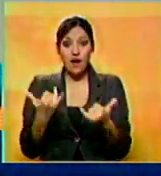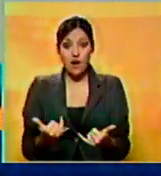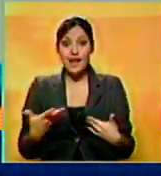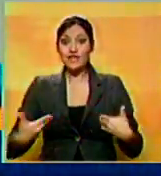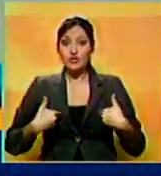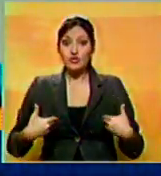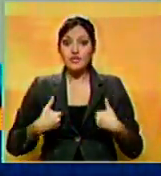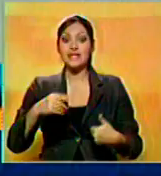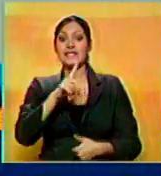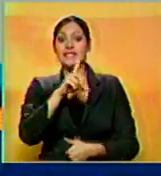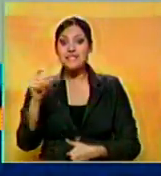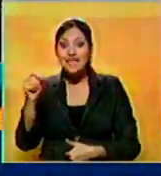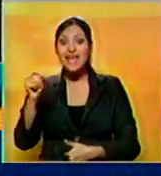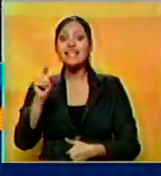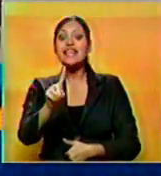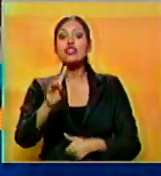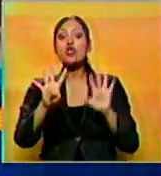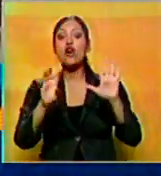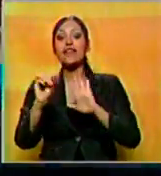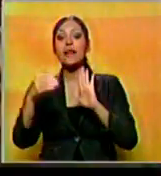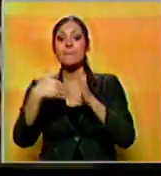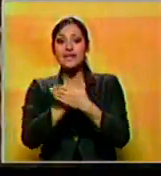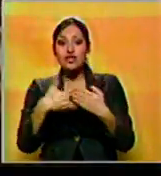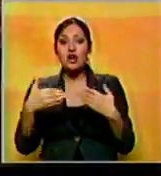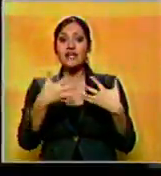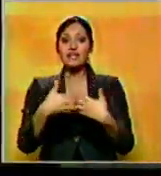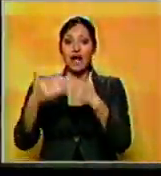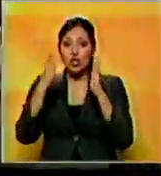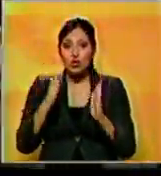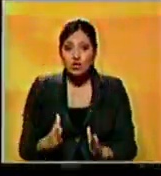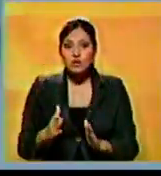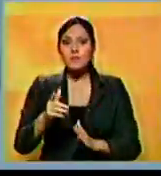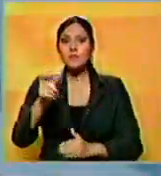afecta a más de 190 millones de estadounidenses.